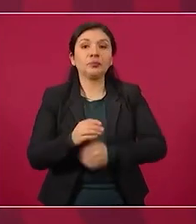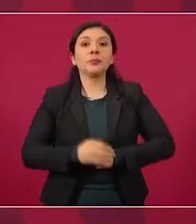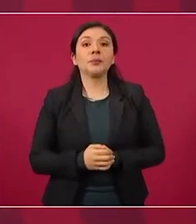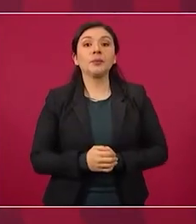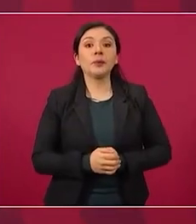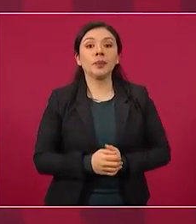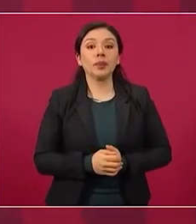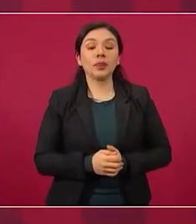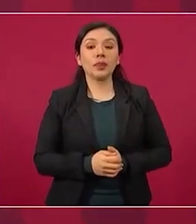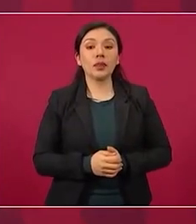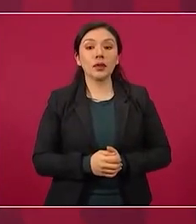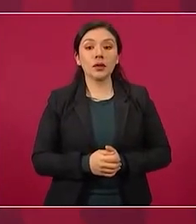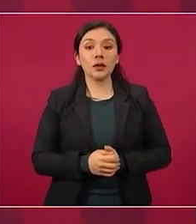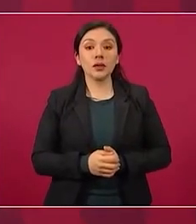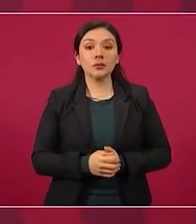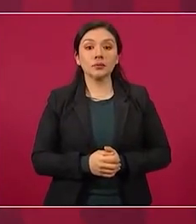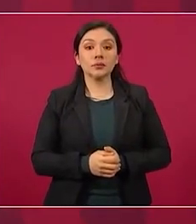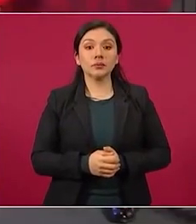siguiente